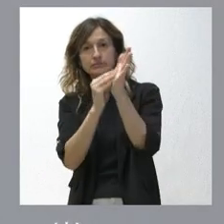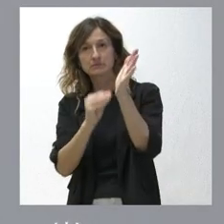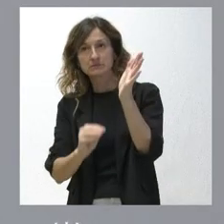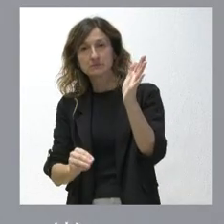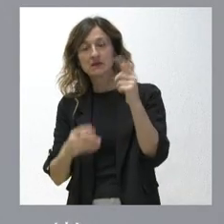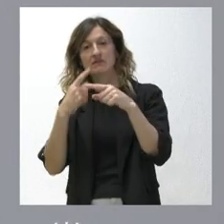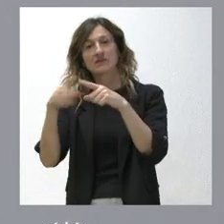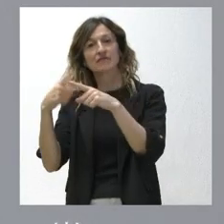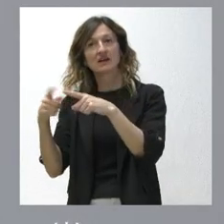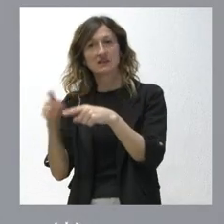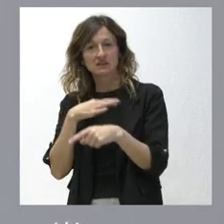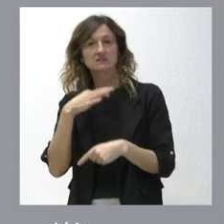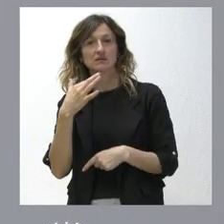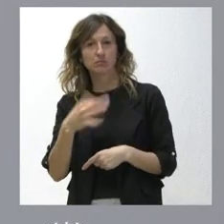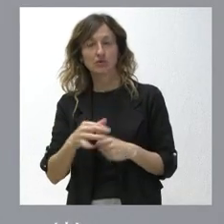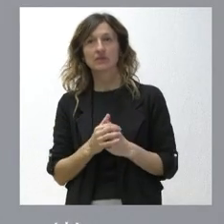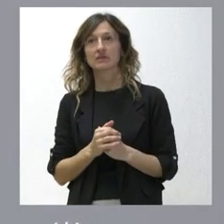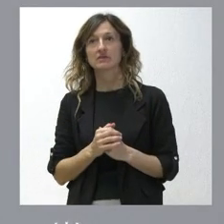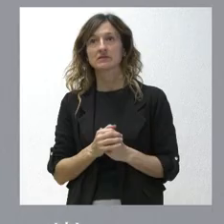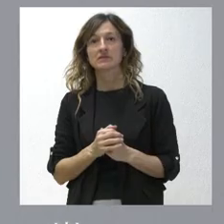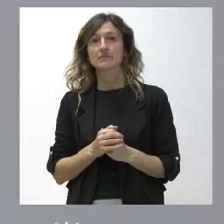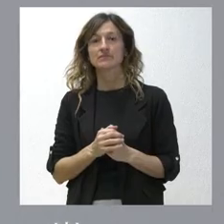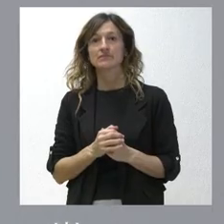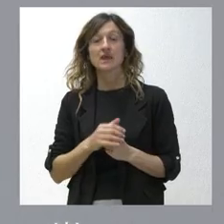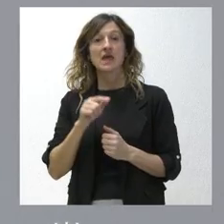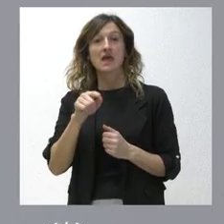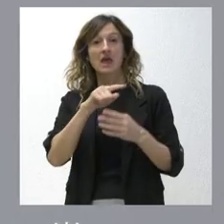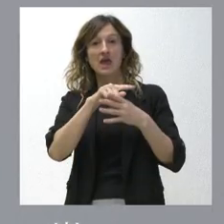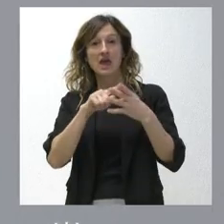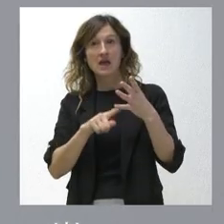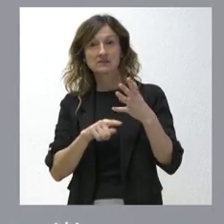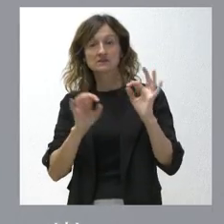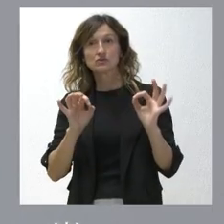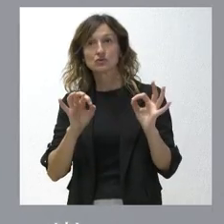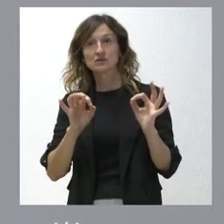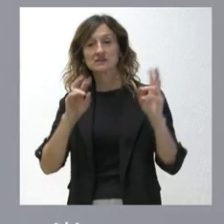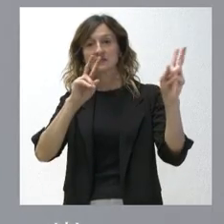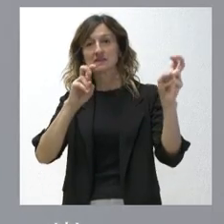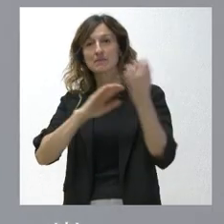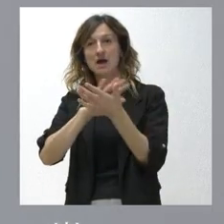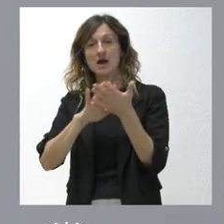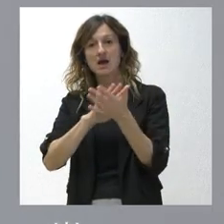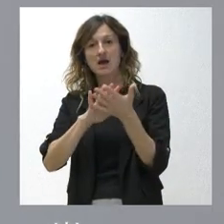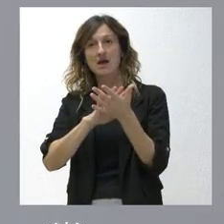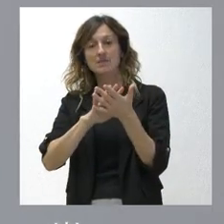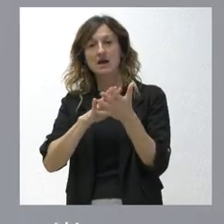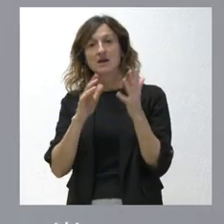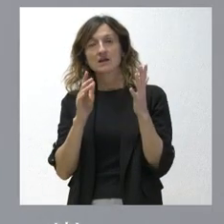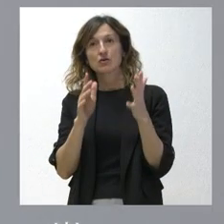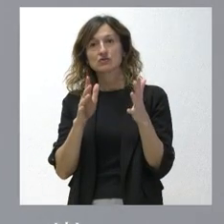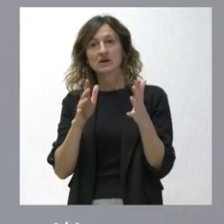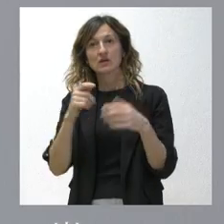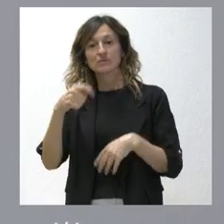distintos a estos que hemos señalado. Esta es la relación de cuestiones que planteará el consejero de la